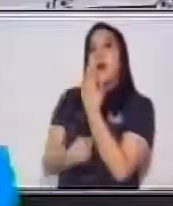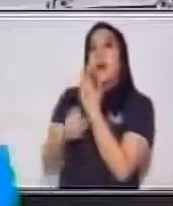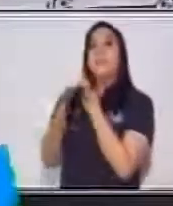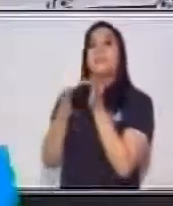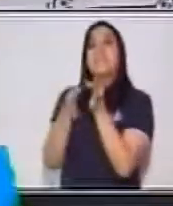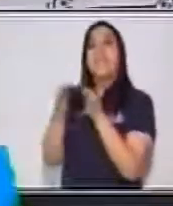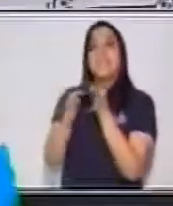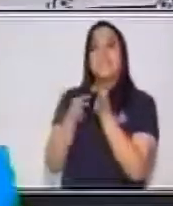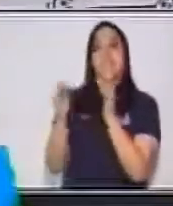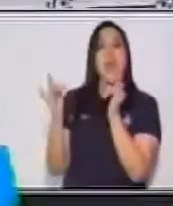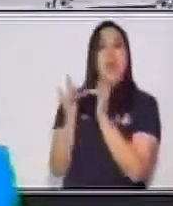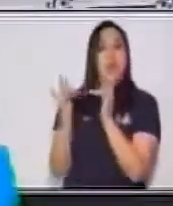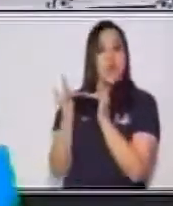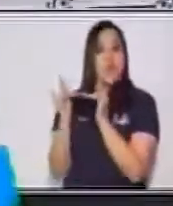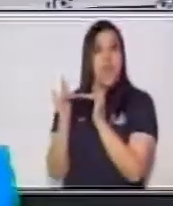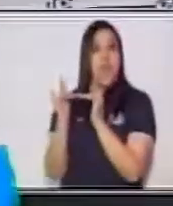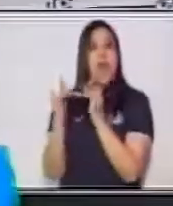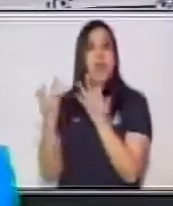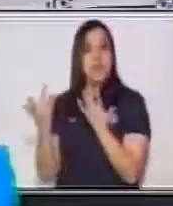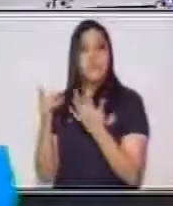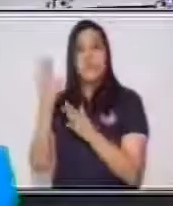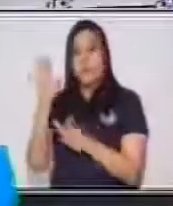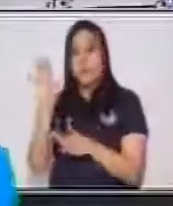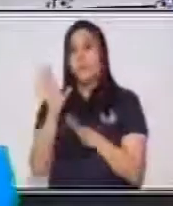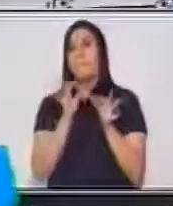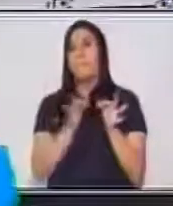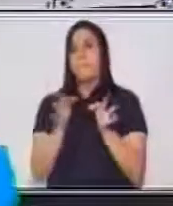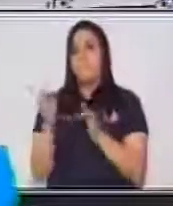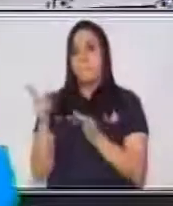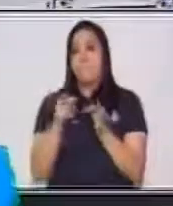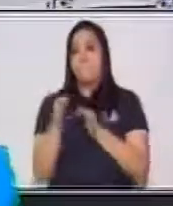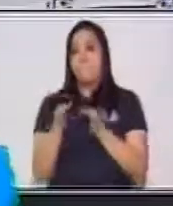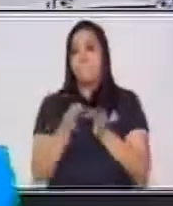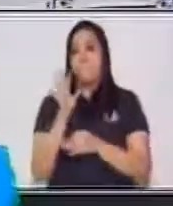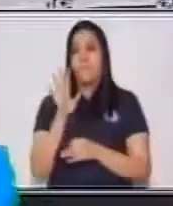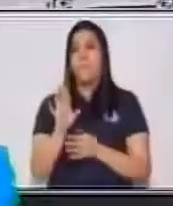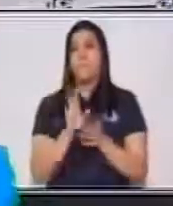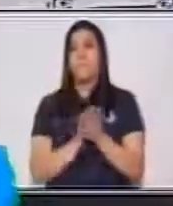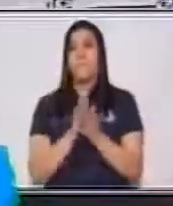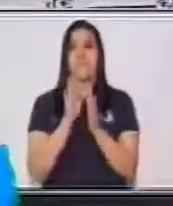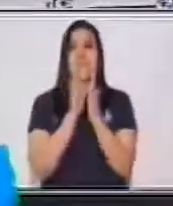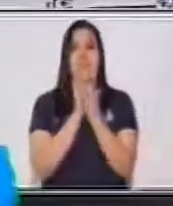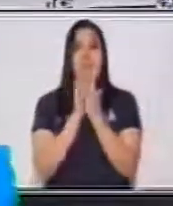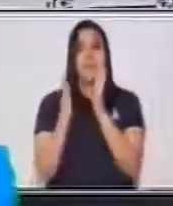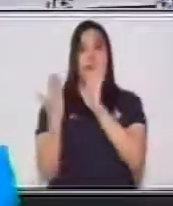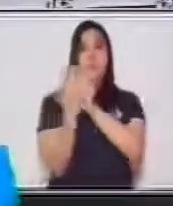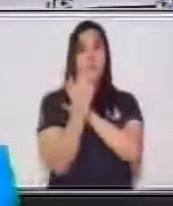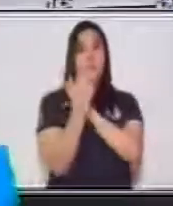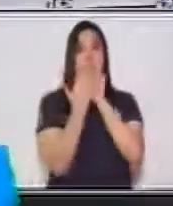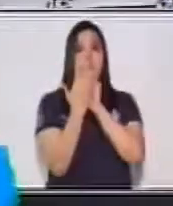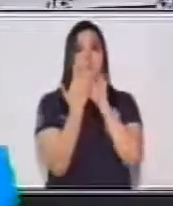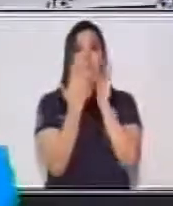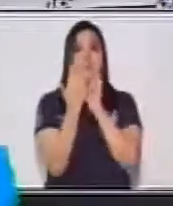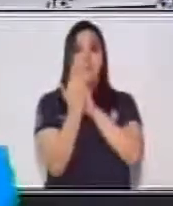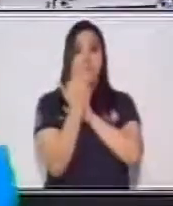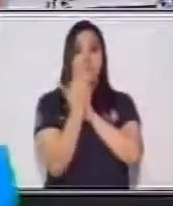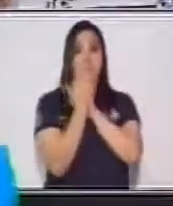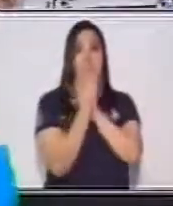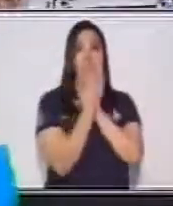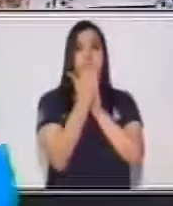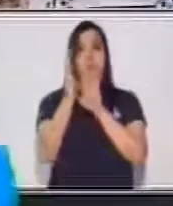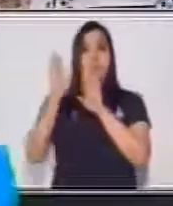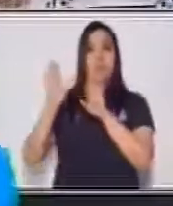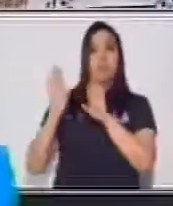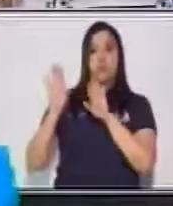contacto, pero vamos a ir explicándolo después. En la página 2, o sea, luego de la portada, lo que observamos en un